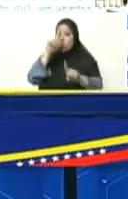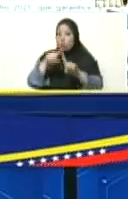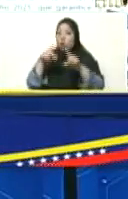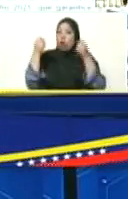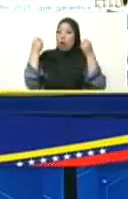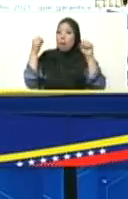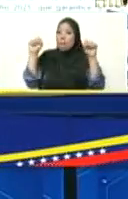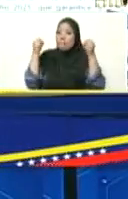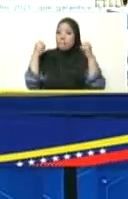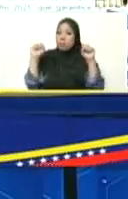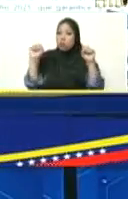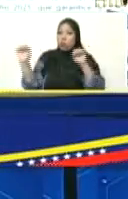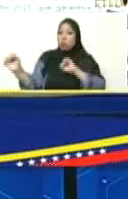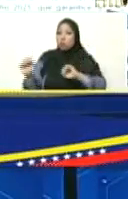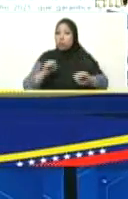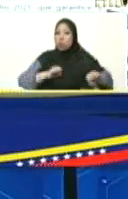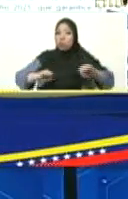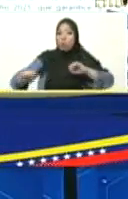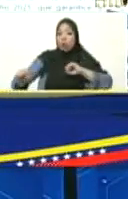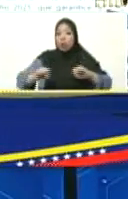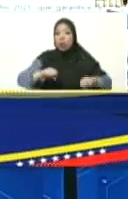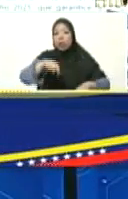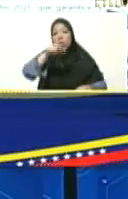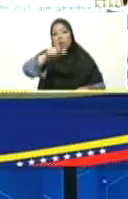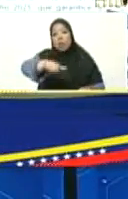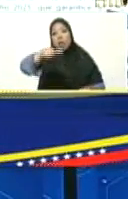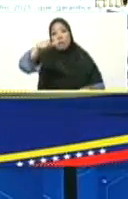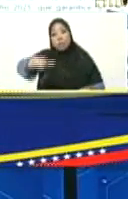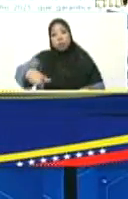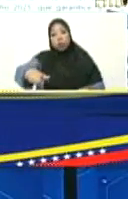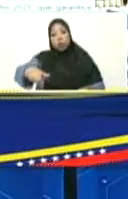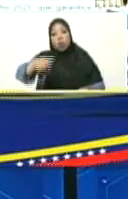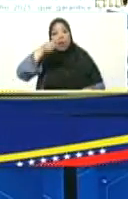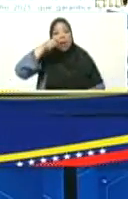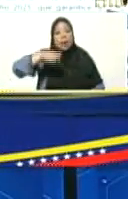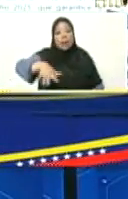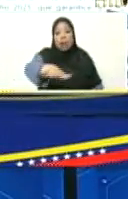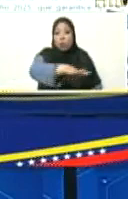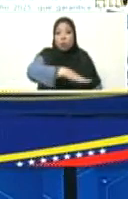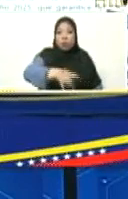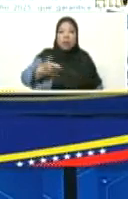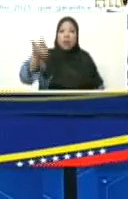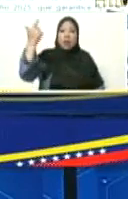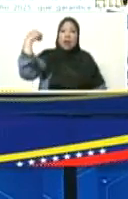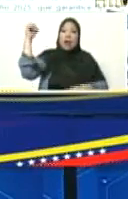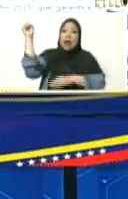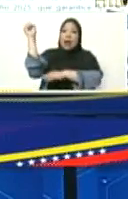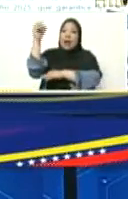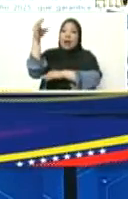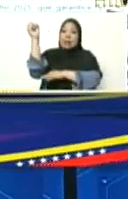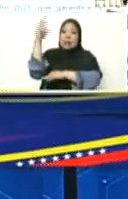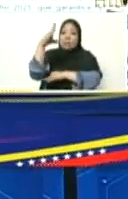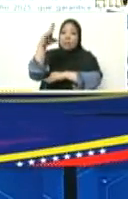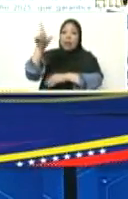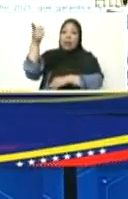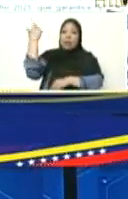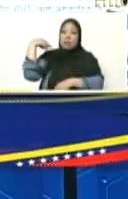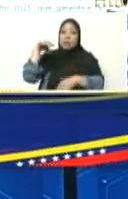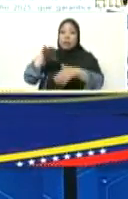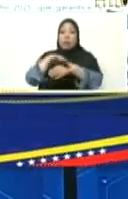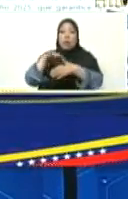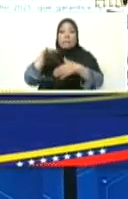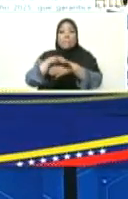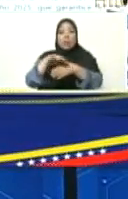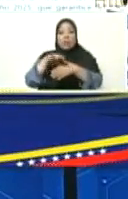con el movimiento de inquilinos y pobladores en la asamblea del pasado martes. Se